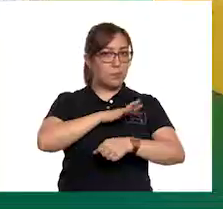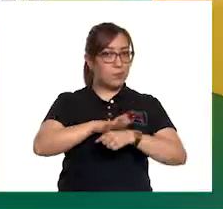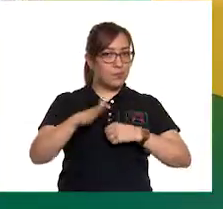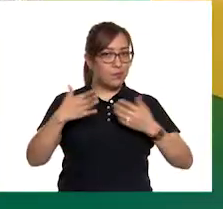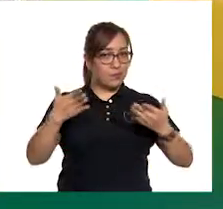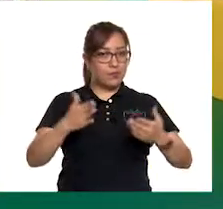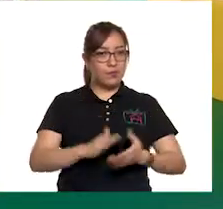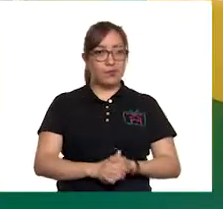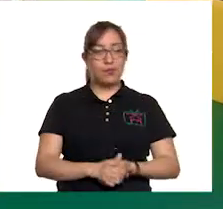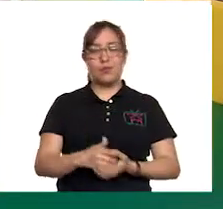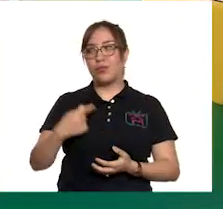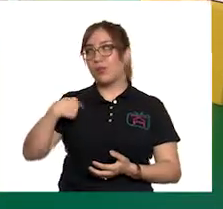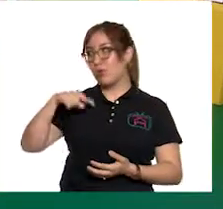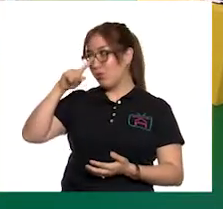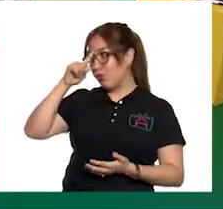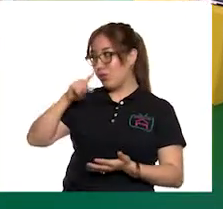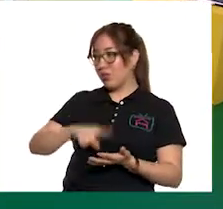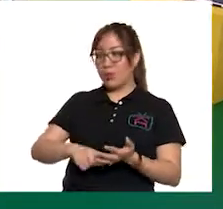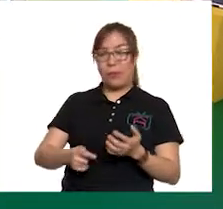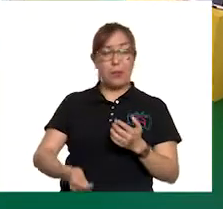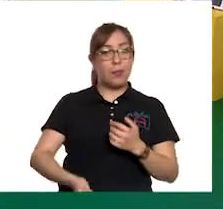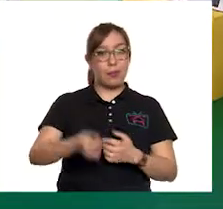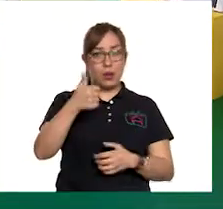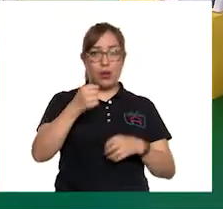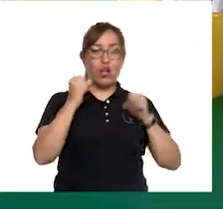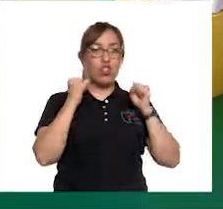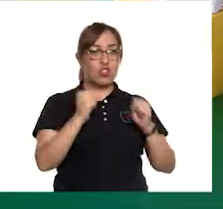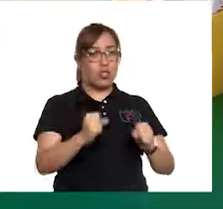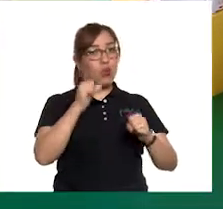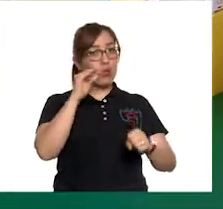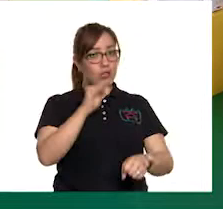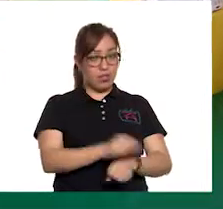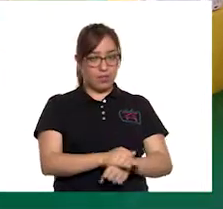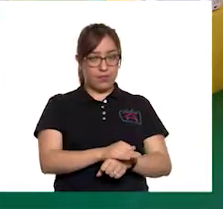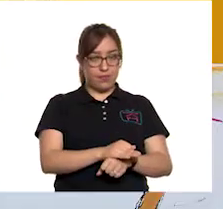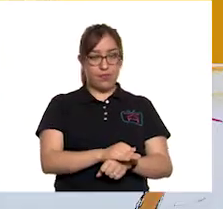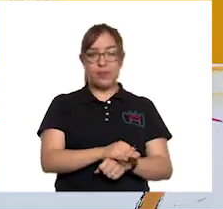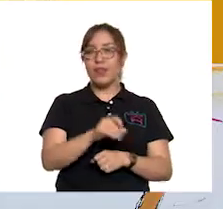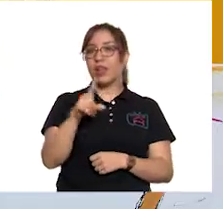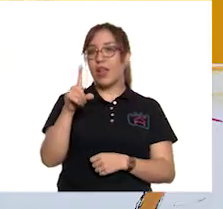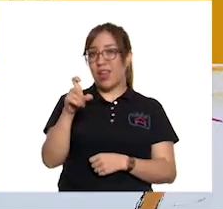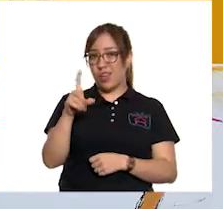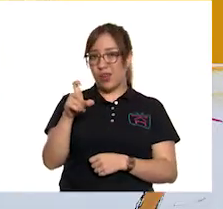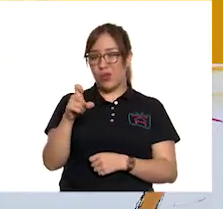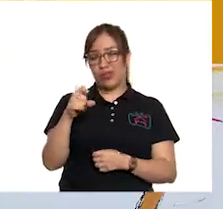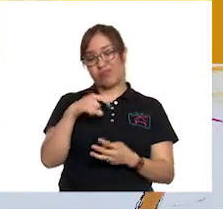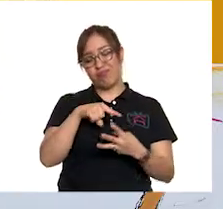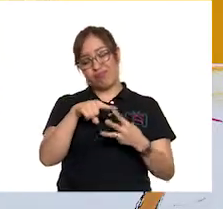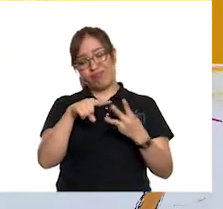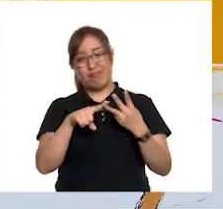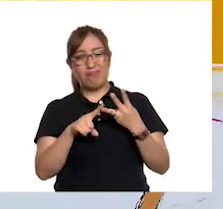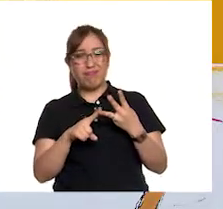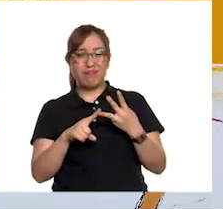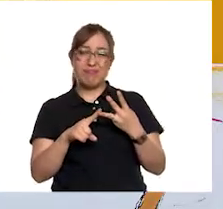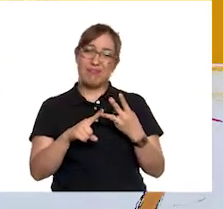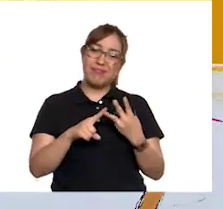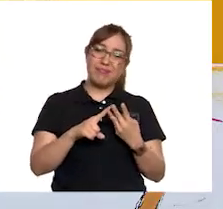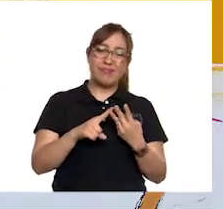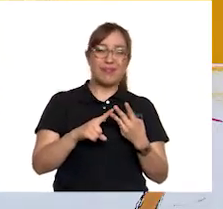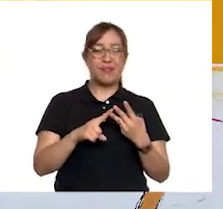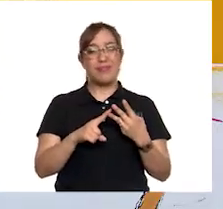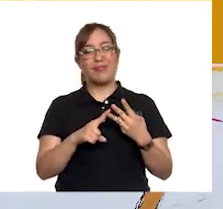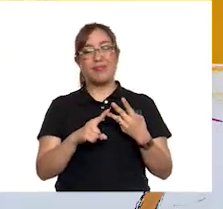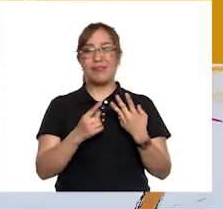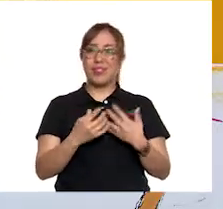Pues la seguridad creo que es primordial, maestra. El agua también. El agua también. Es que las tres son primordiales. Las tres son